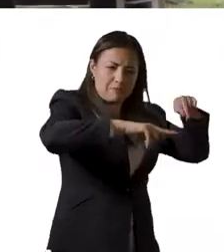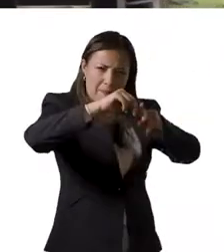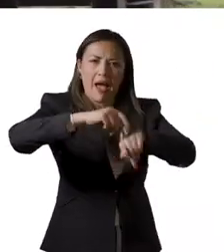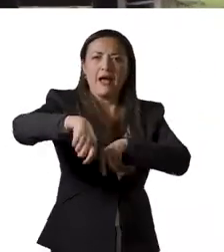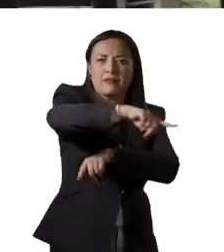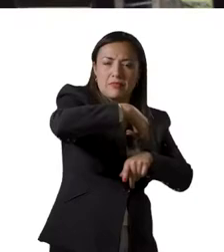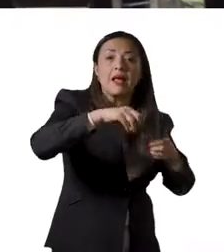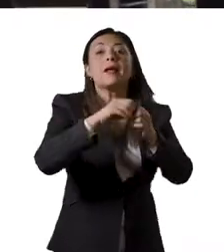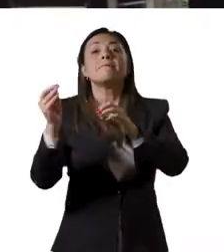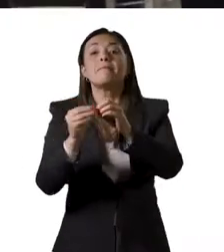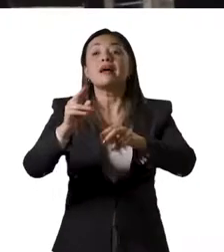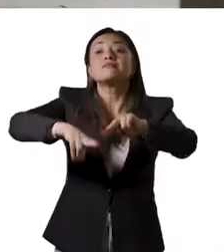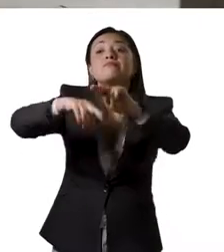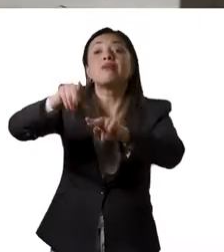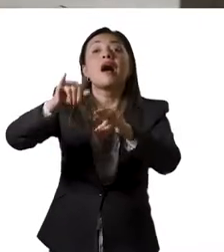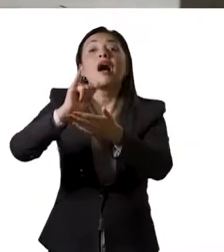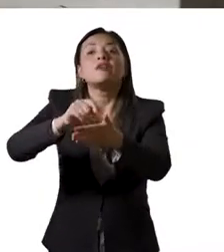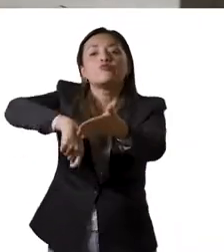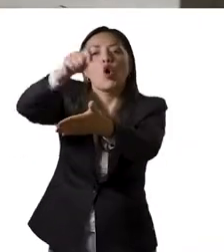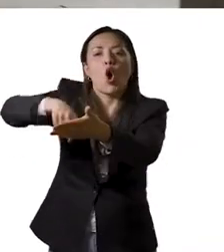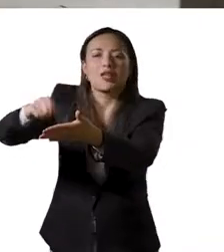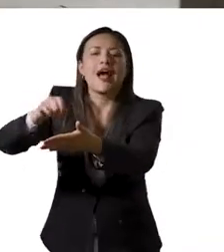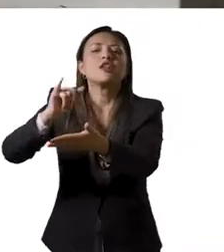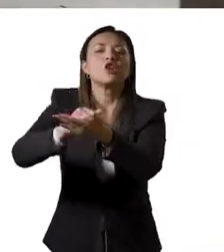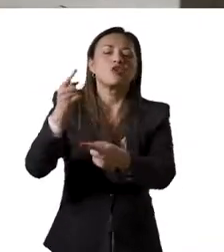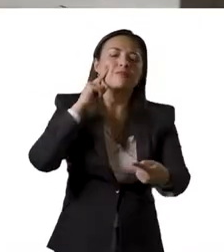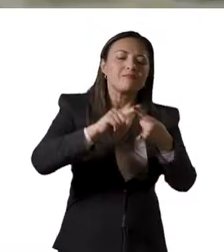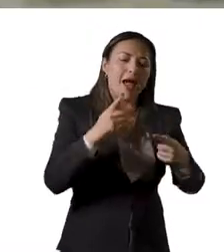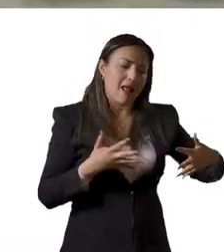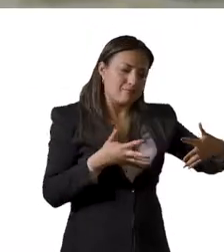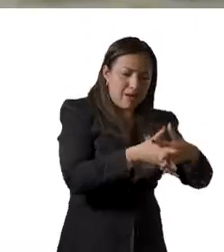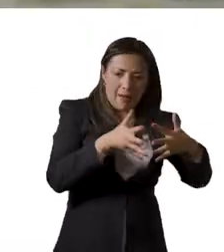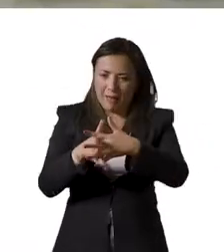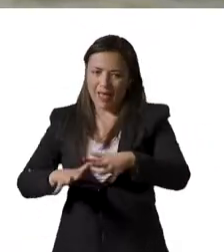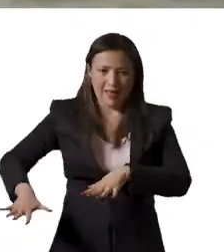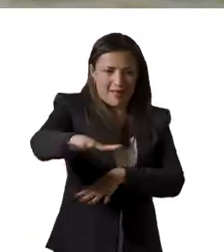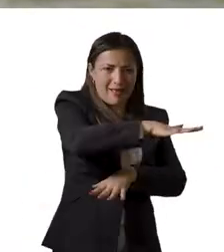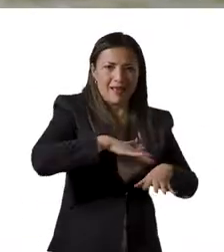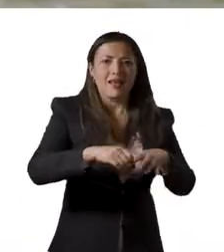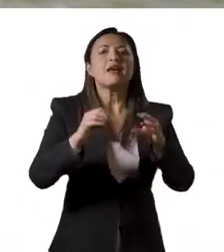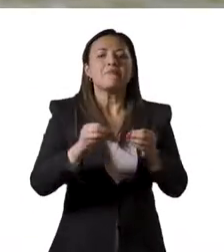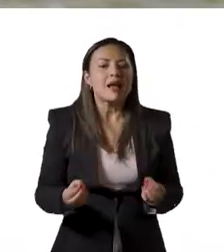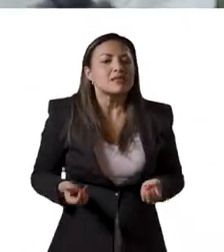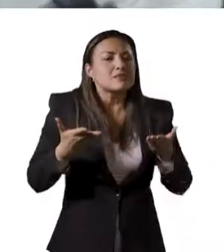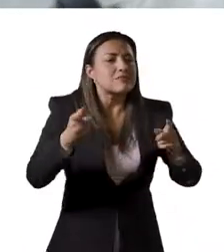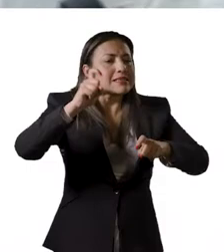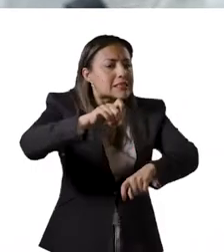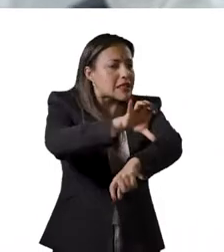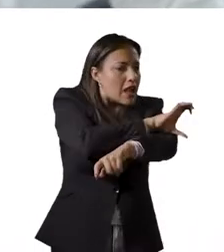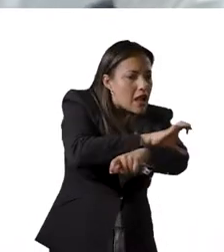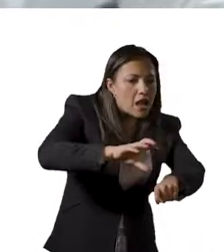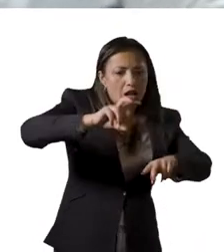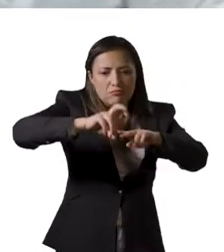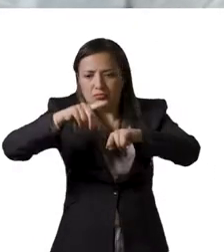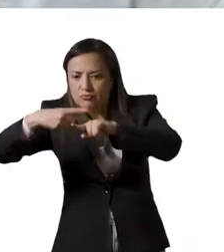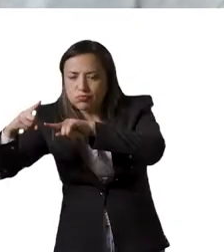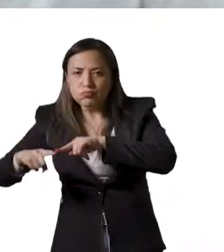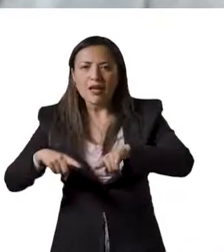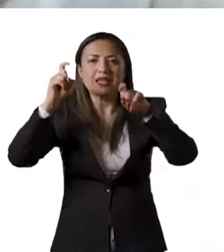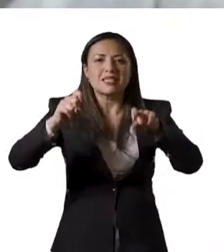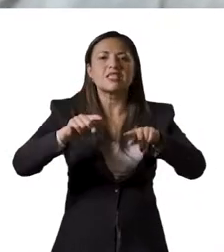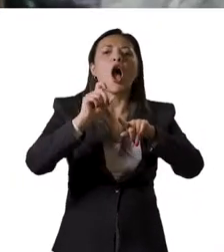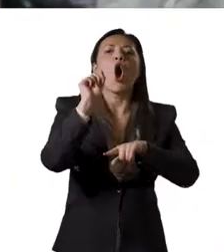321 metros cuadrados y contrató obras civiles para las adecuaciones a la infraestructura física y para el